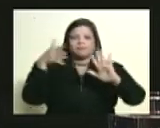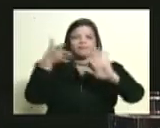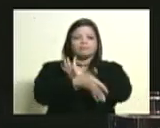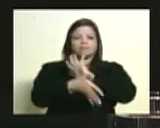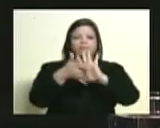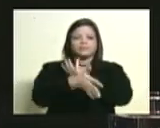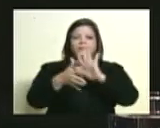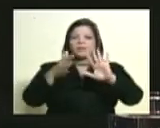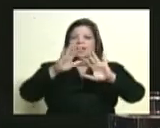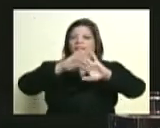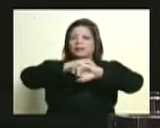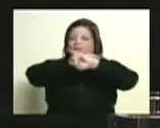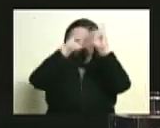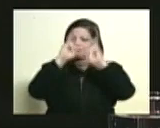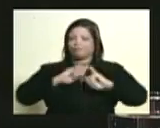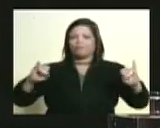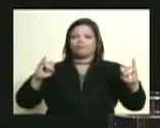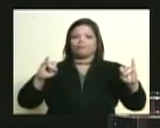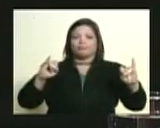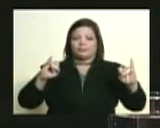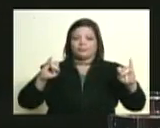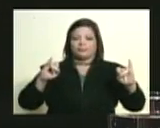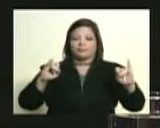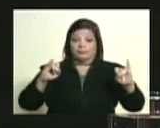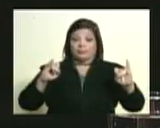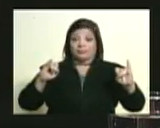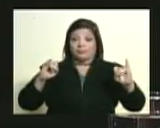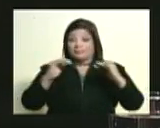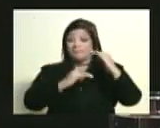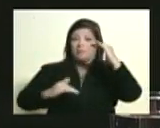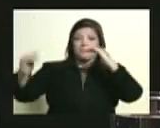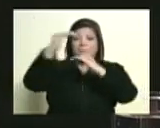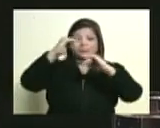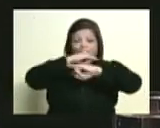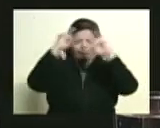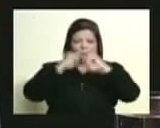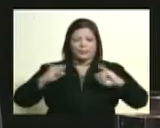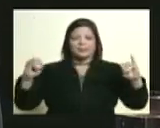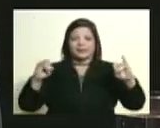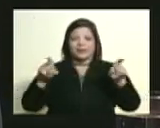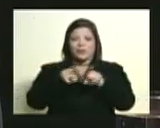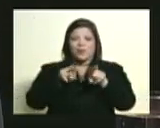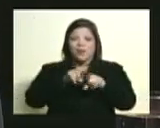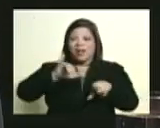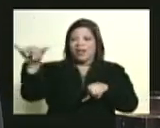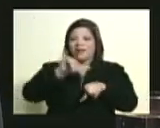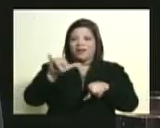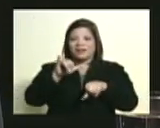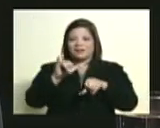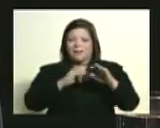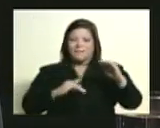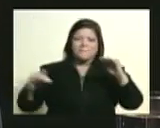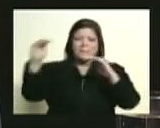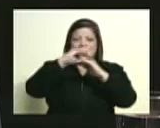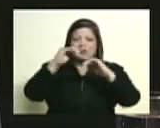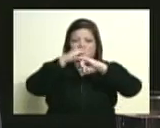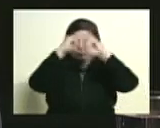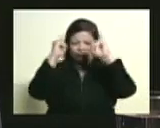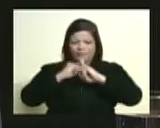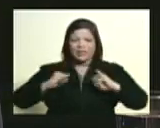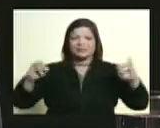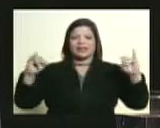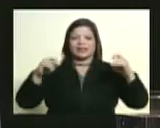suma felicidad para llamarlo... para compendiar el concepto. La mayor suma de felicidad posible